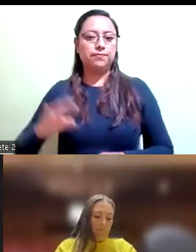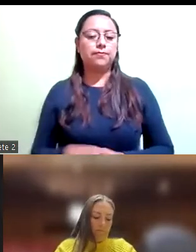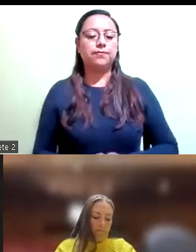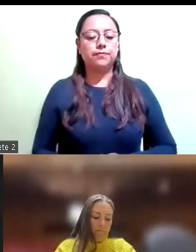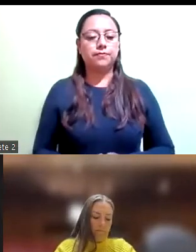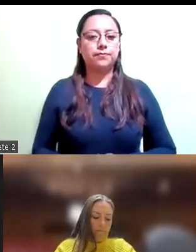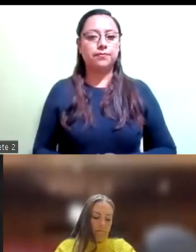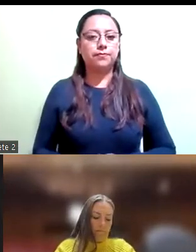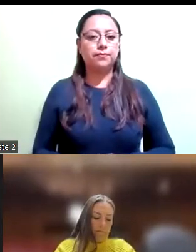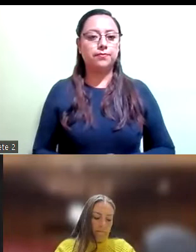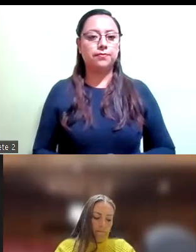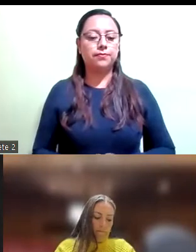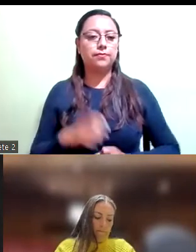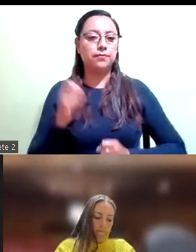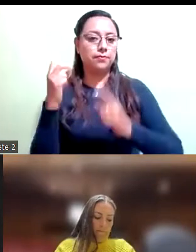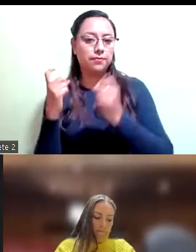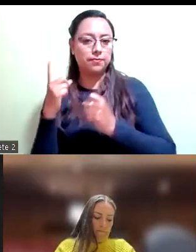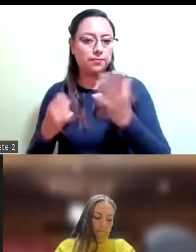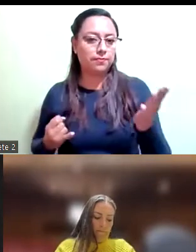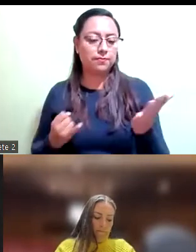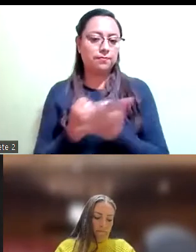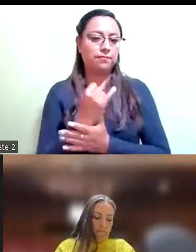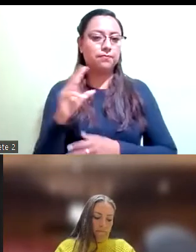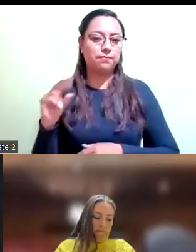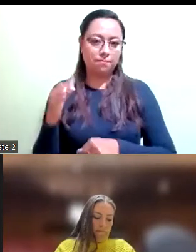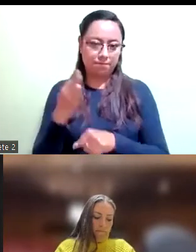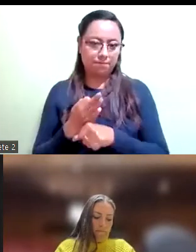Quien esté por la negativa, favor de levantar la mano.